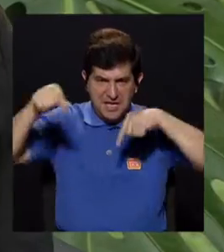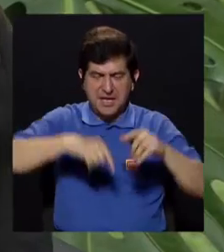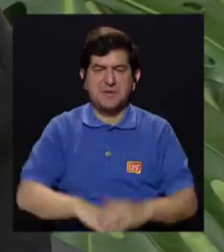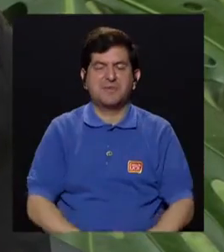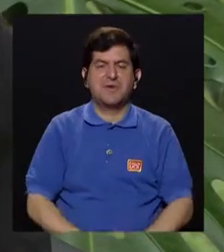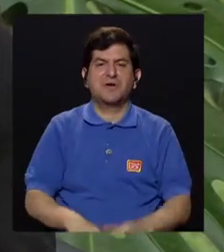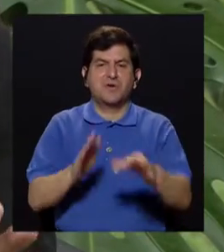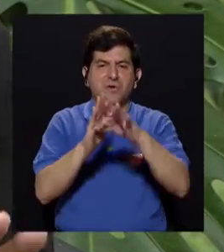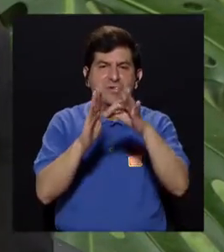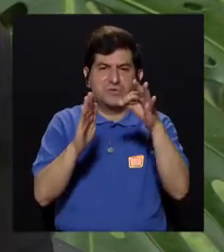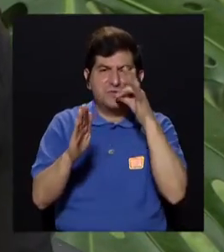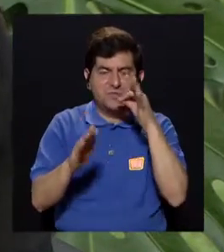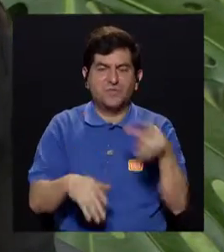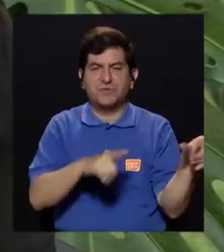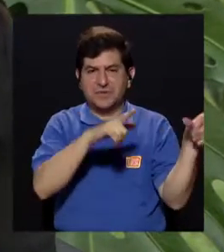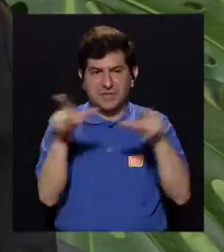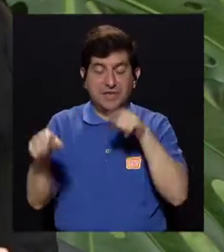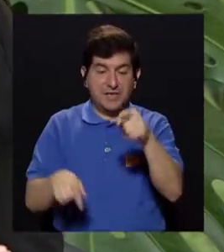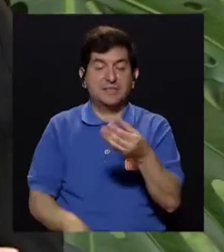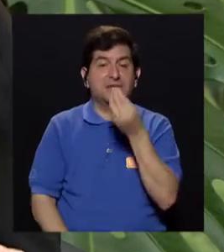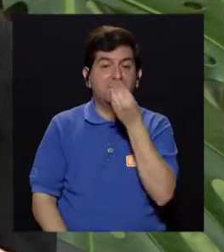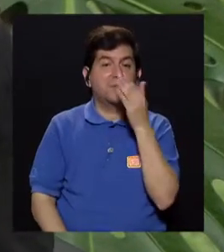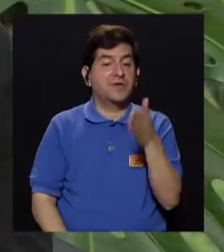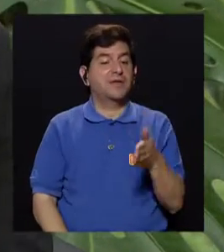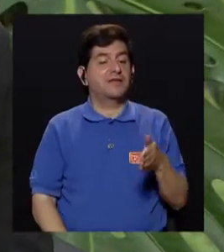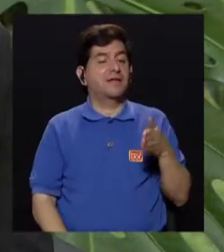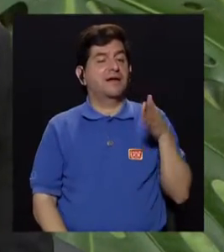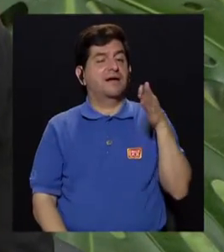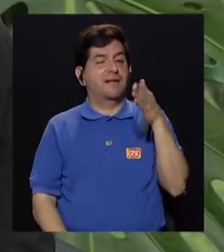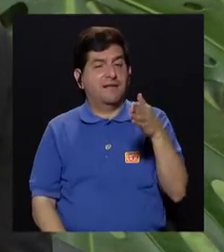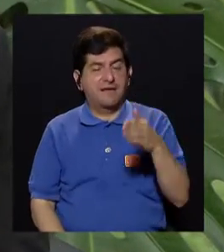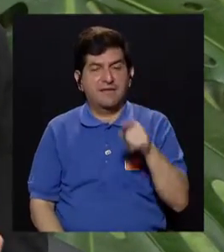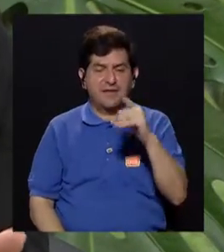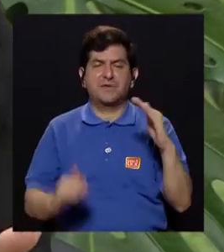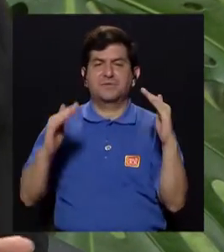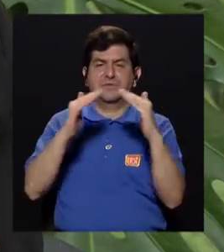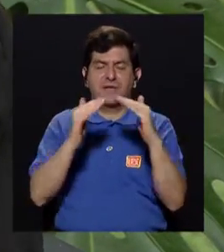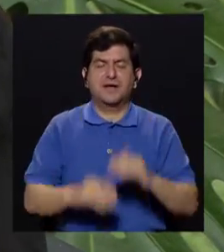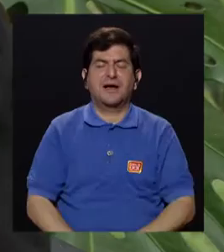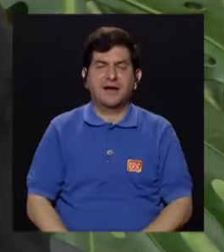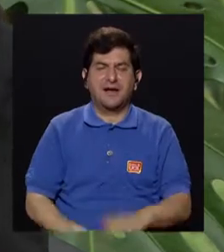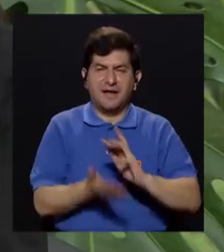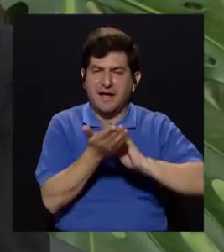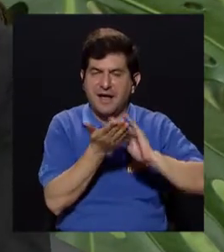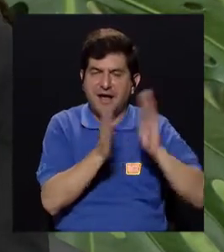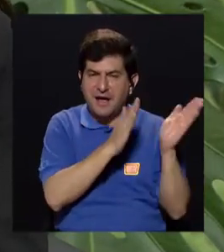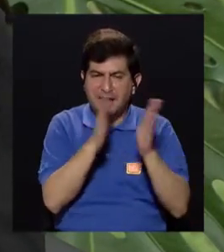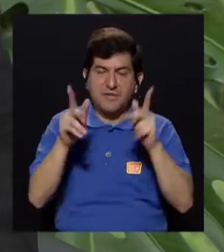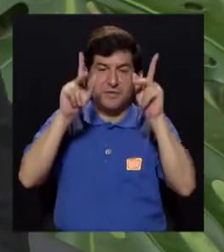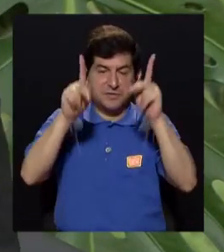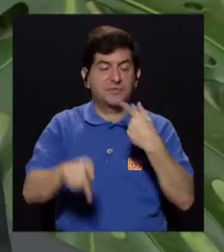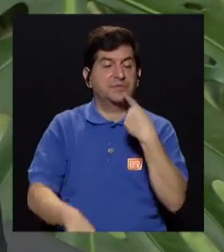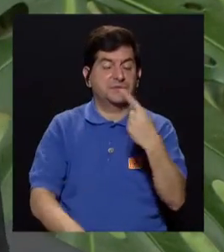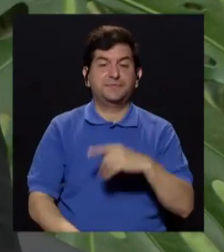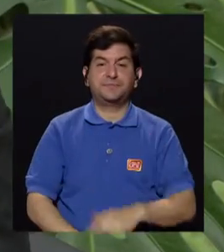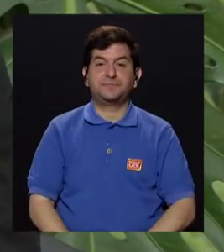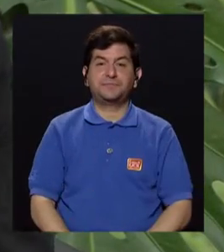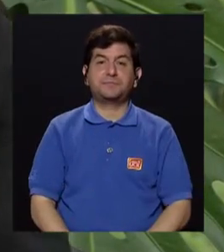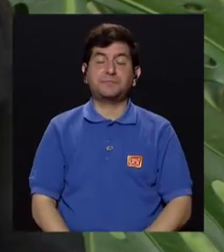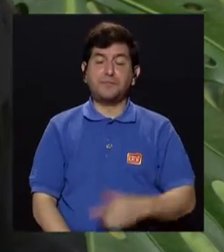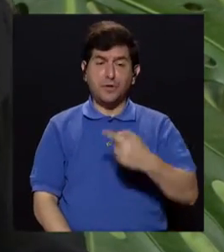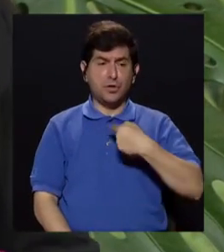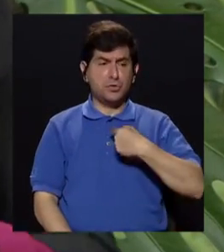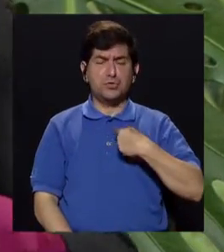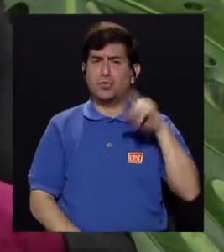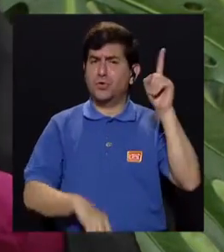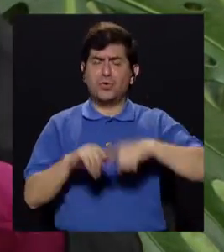en el refri, las frutas listas, eso es comida lenta, llegue a su casa, haga el arrocito y mire, esas personas que le dicen,